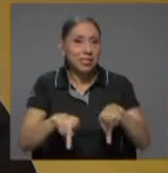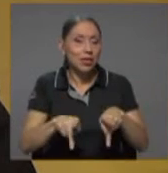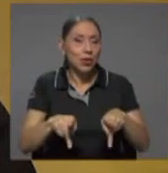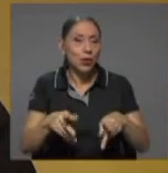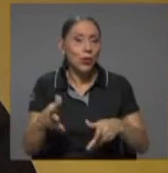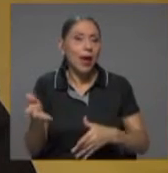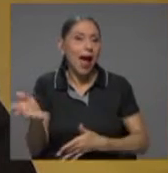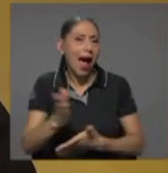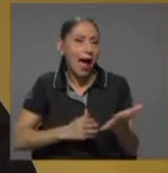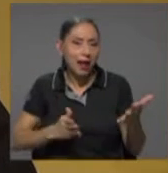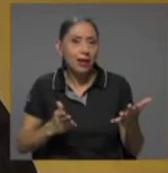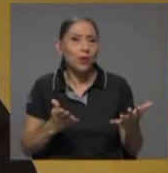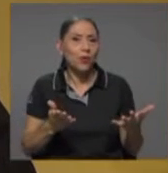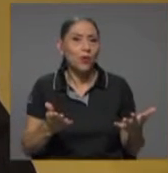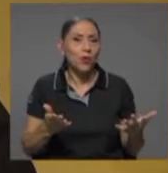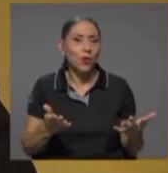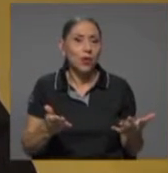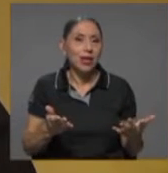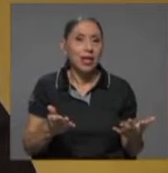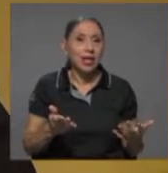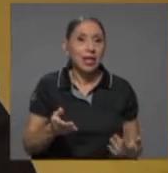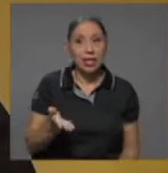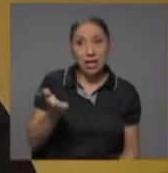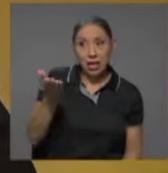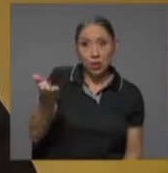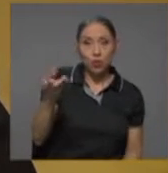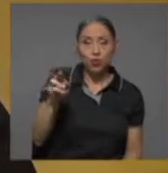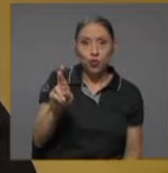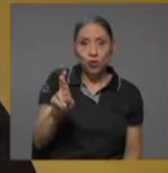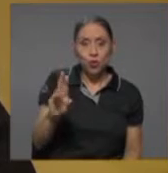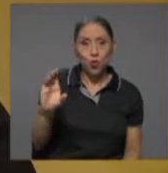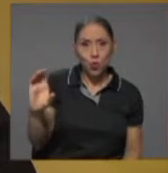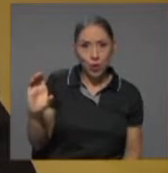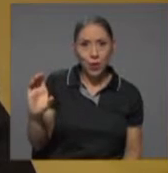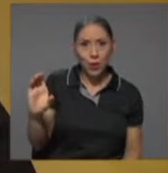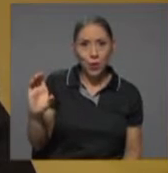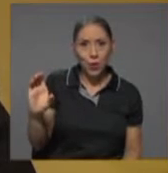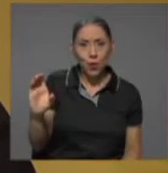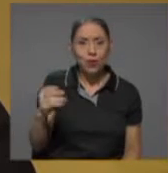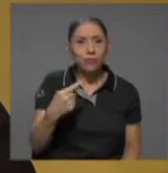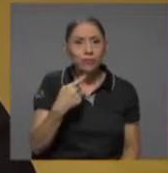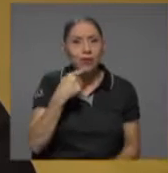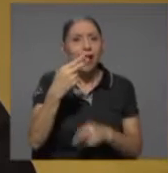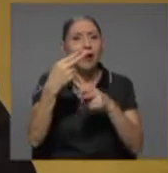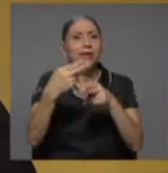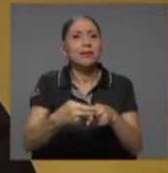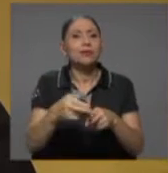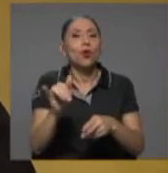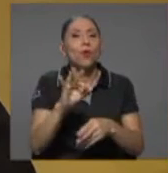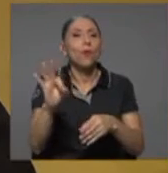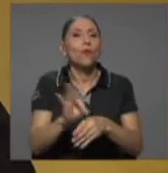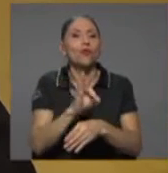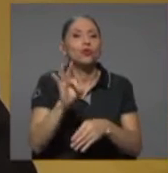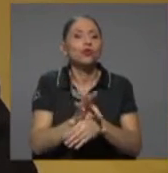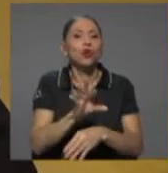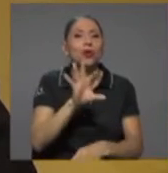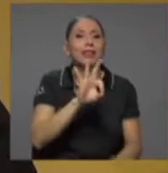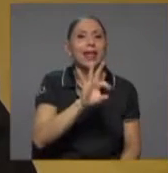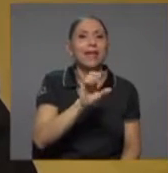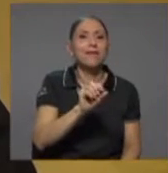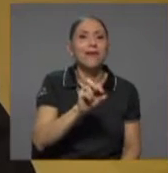que Don Rodrigo Cubero caracterizó como la función de Faro y Guía,